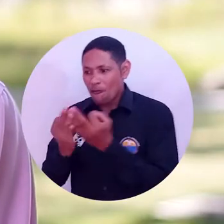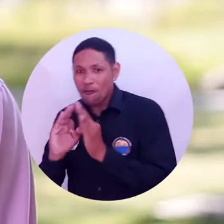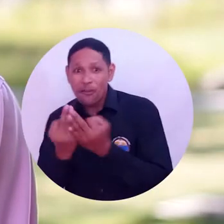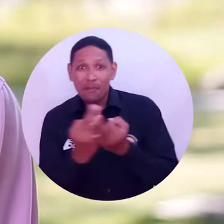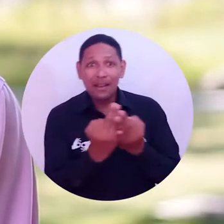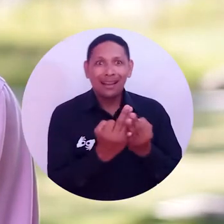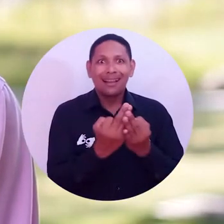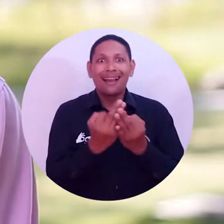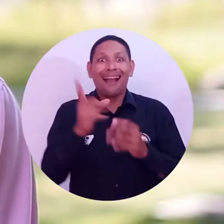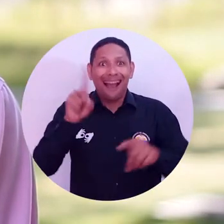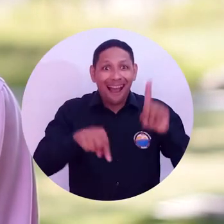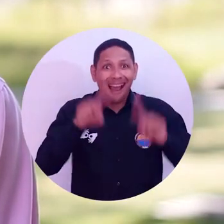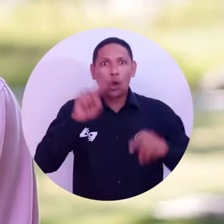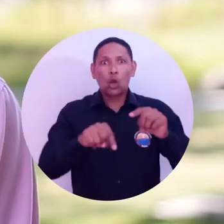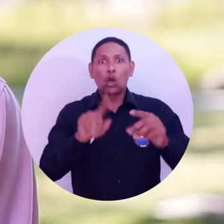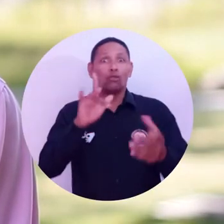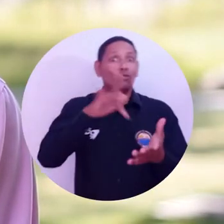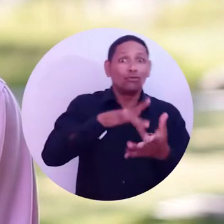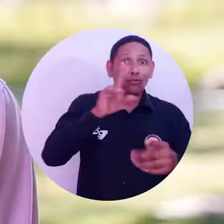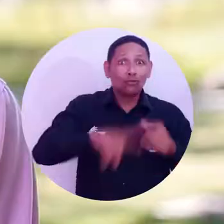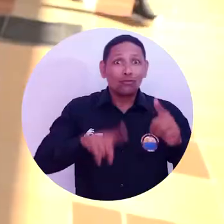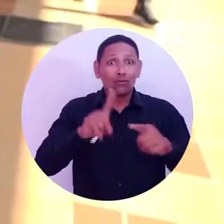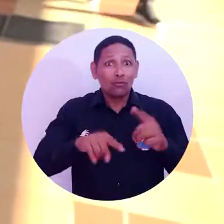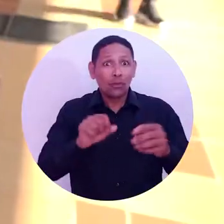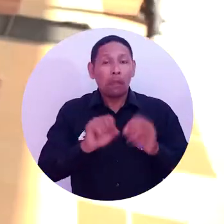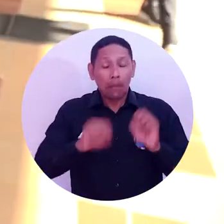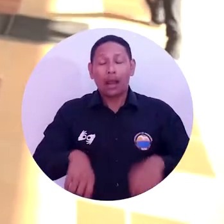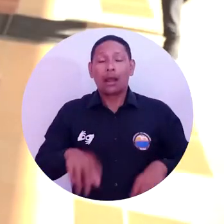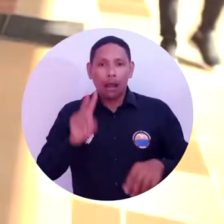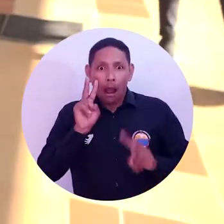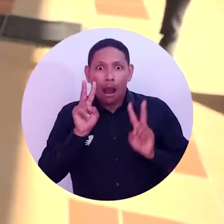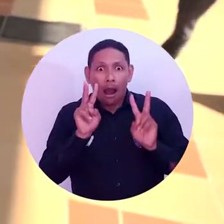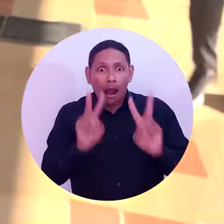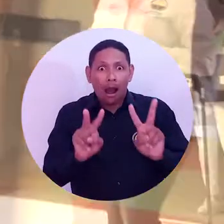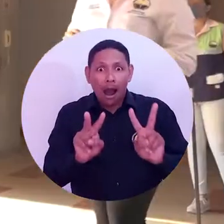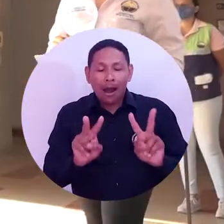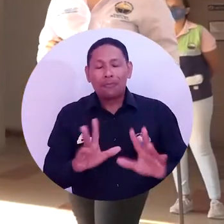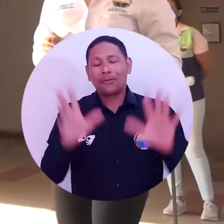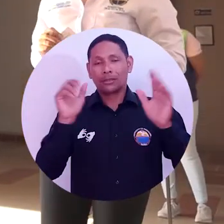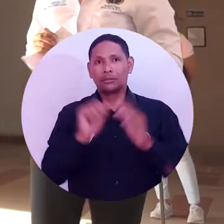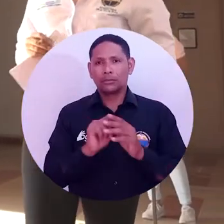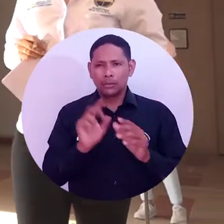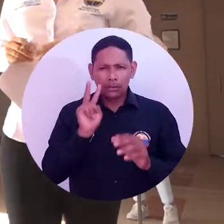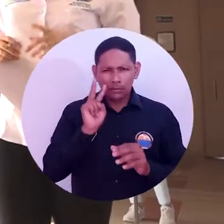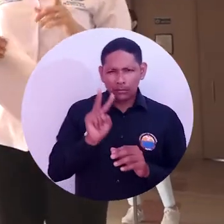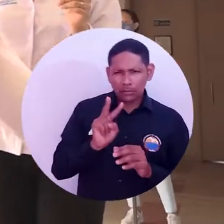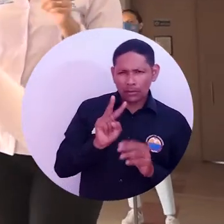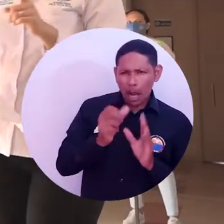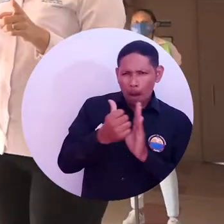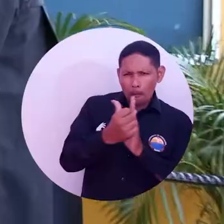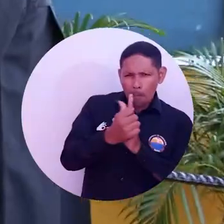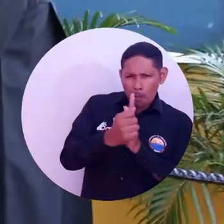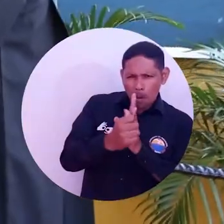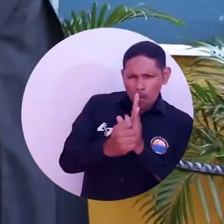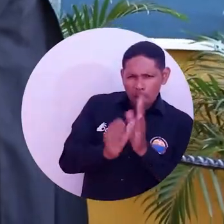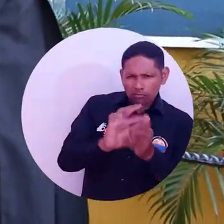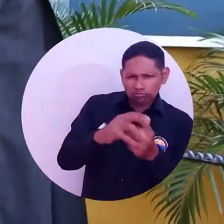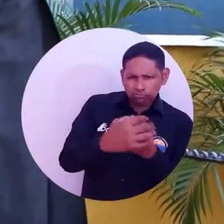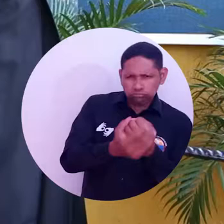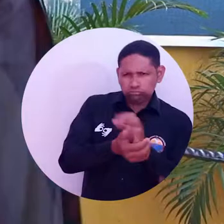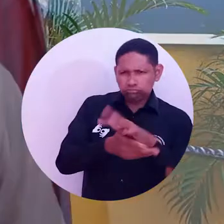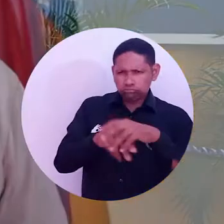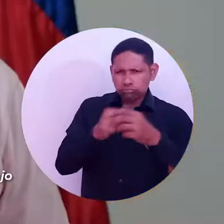graduandos pudieran disfrutar de manera directa también. Notamos el cumplimiento estricto de los protocolos de